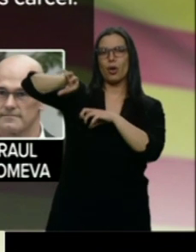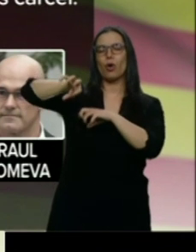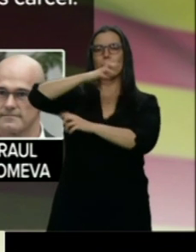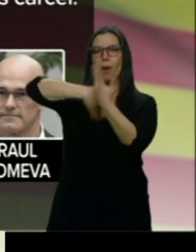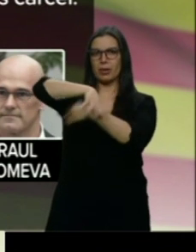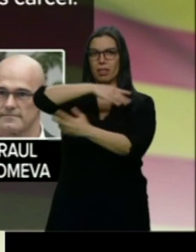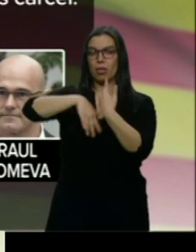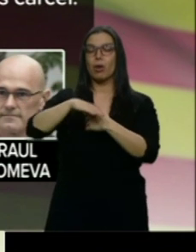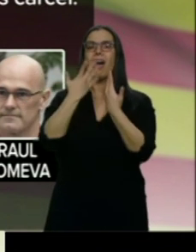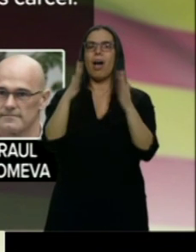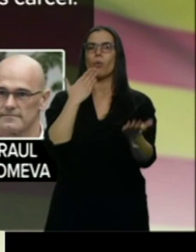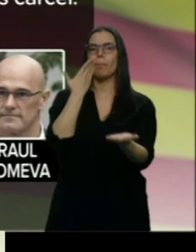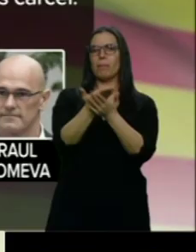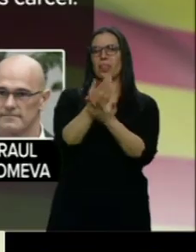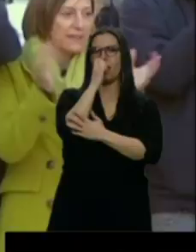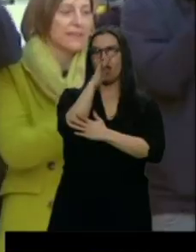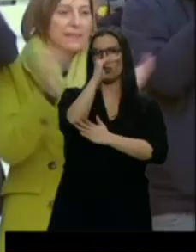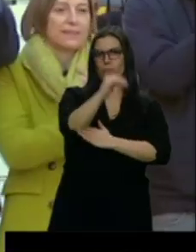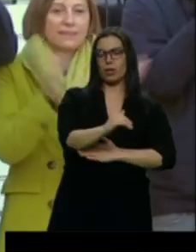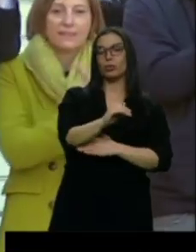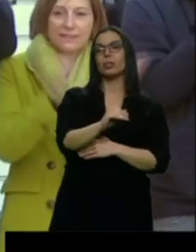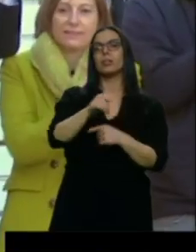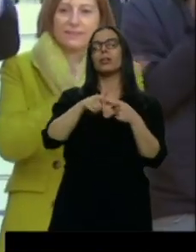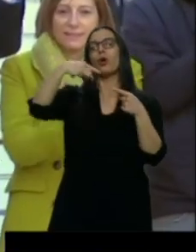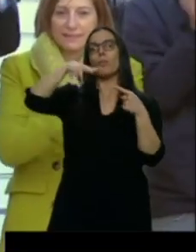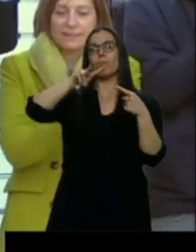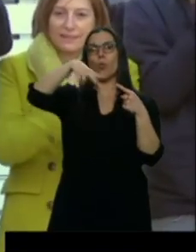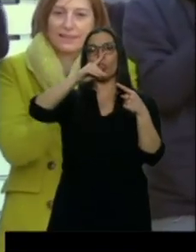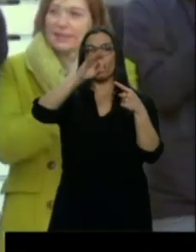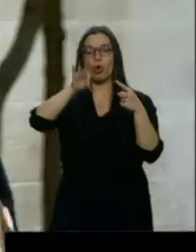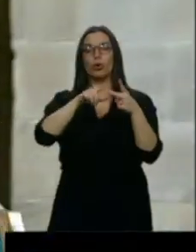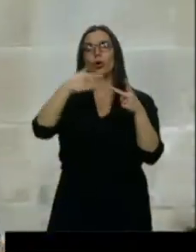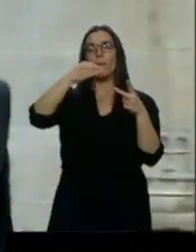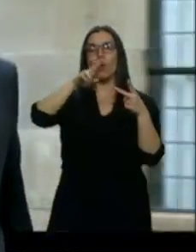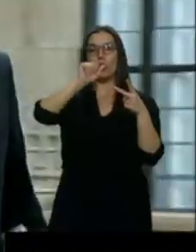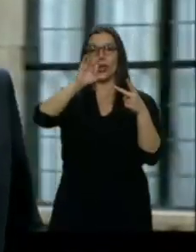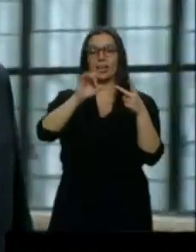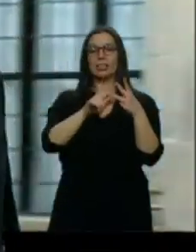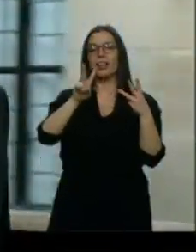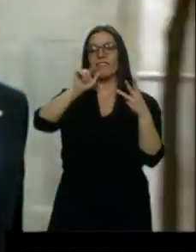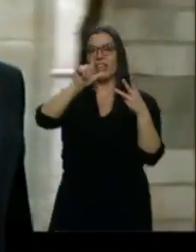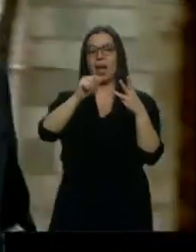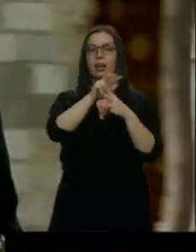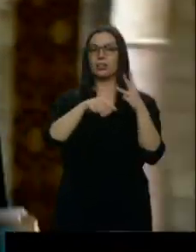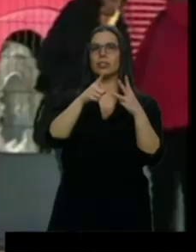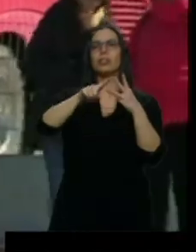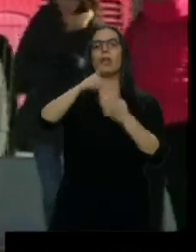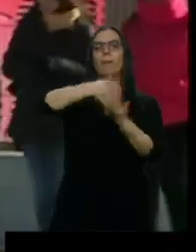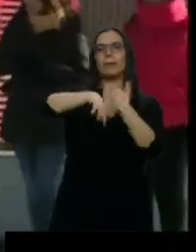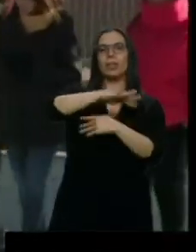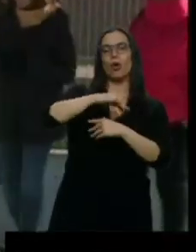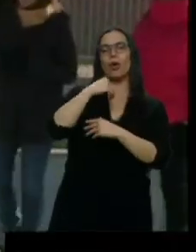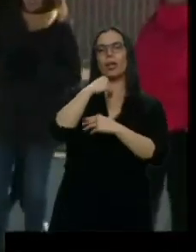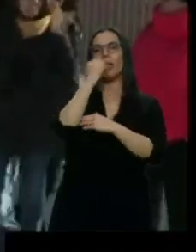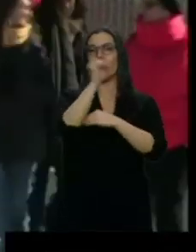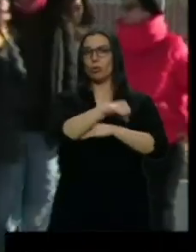mucho menores. Y Carlas Mundó, Meritxell Borràs y Santiago Vila, con delitos de malversación y desobediencia, tienen peticiones de siete años